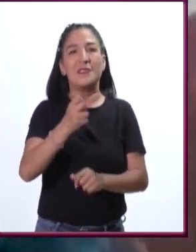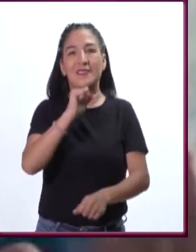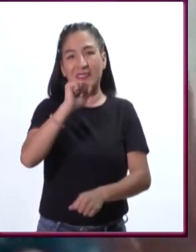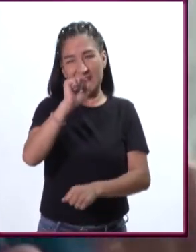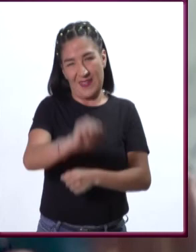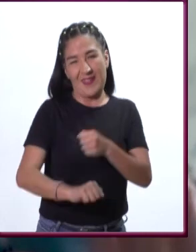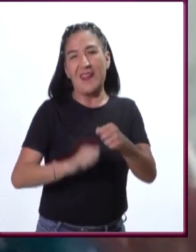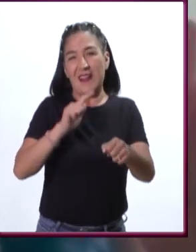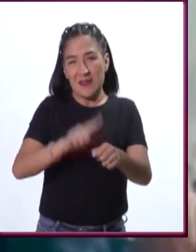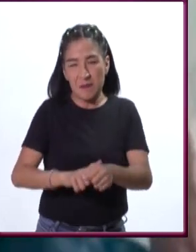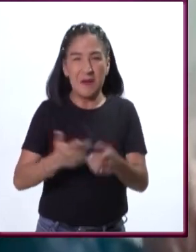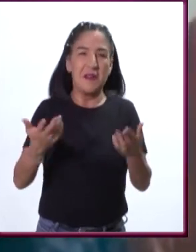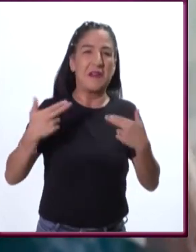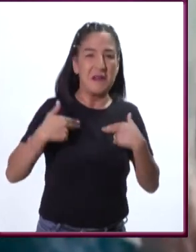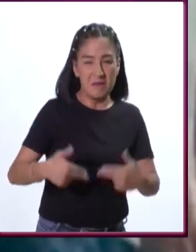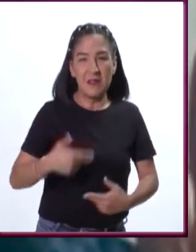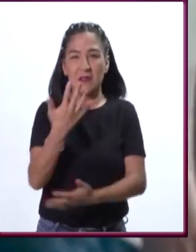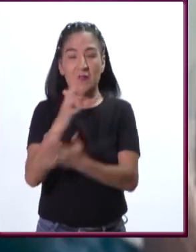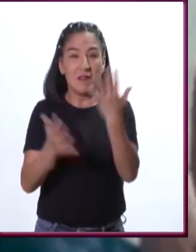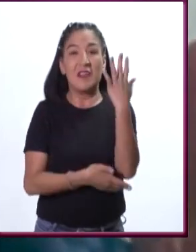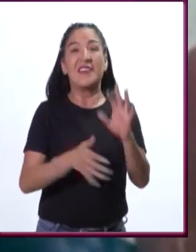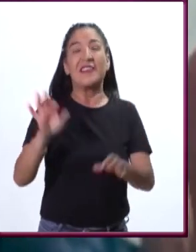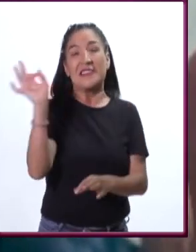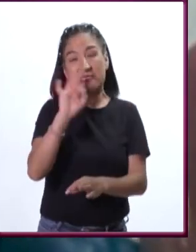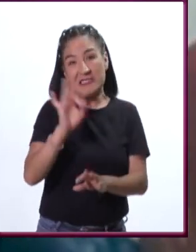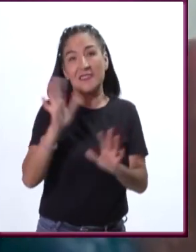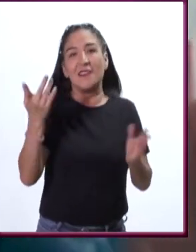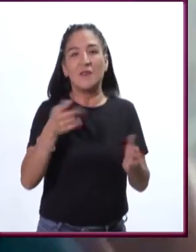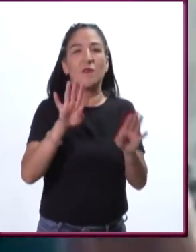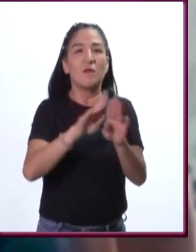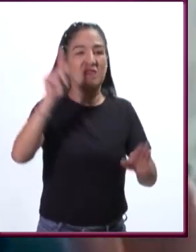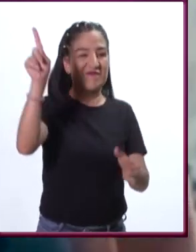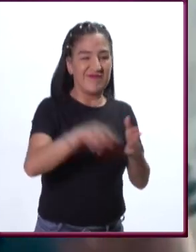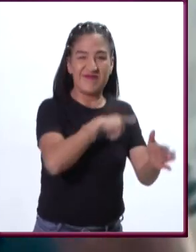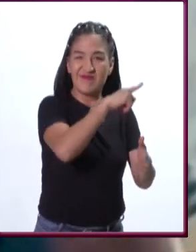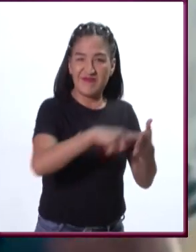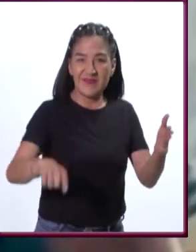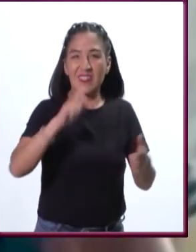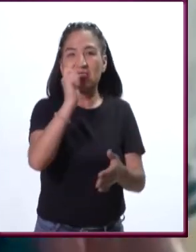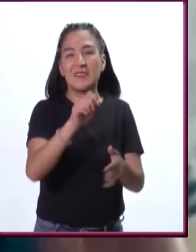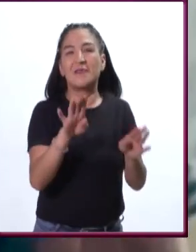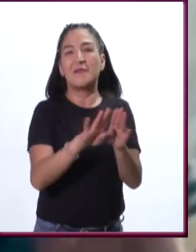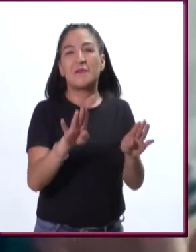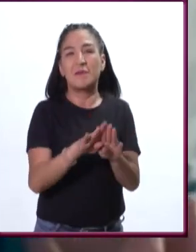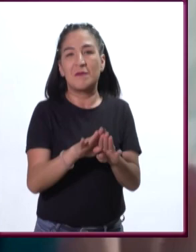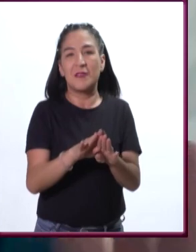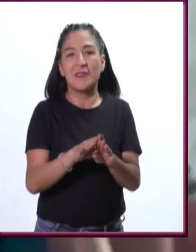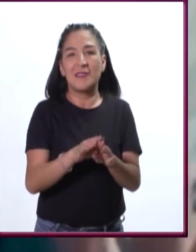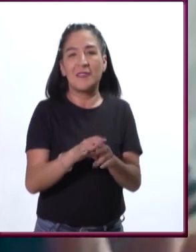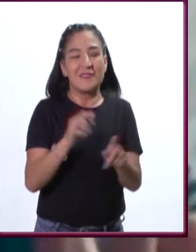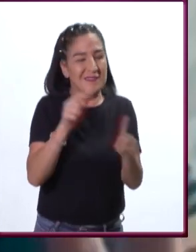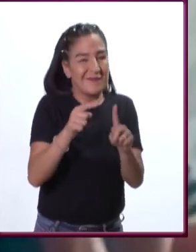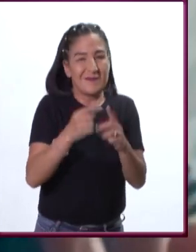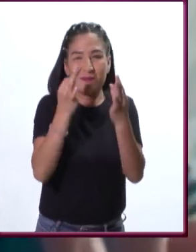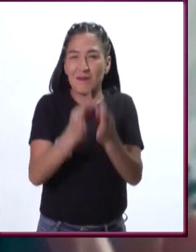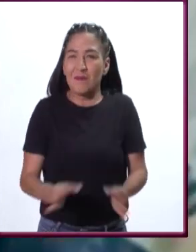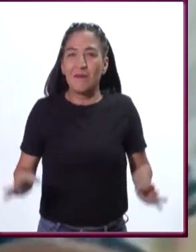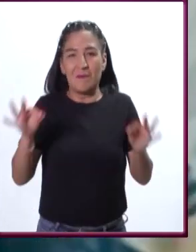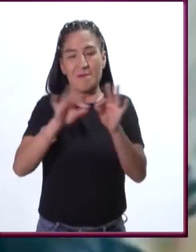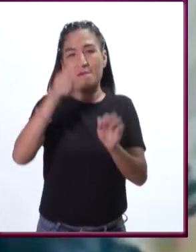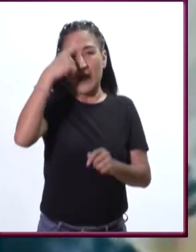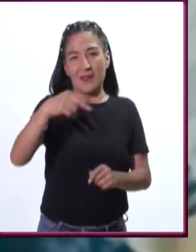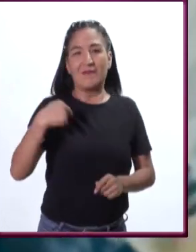estamos muy probablemente cancelando aspectos que son imprescindibles